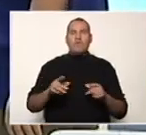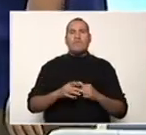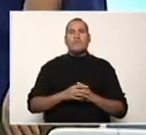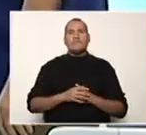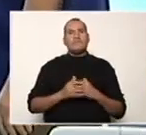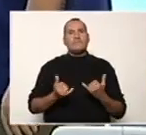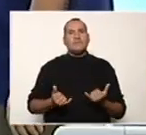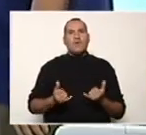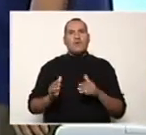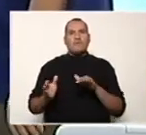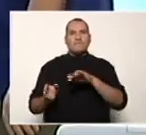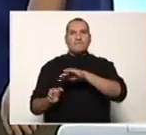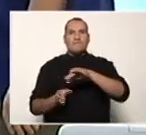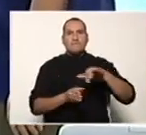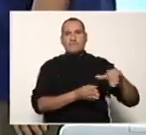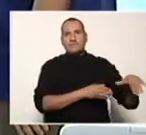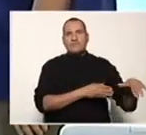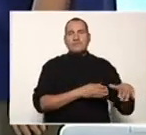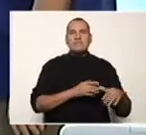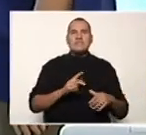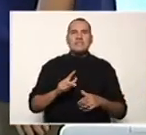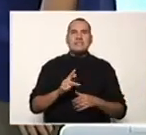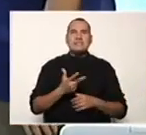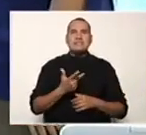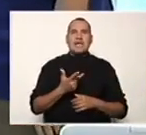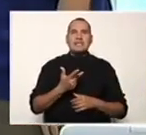caso de factorización.